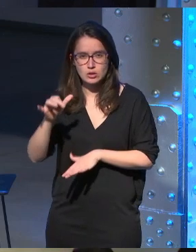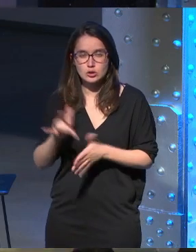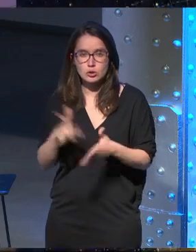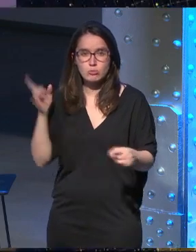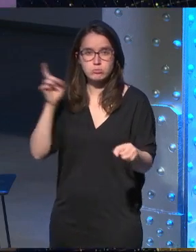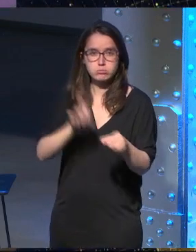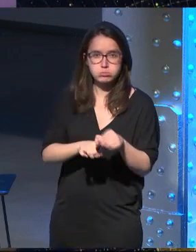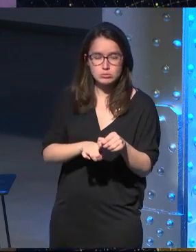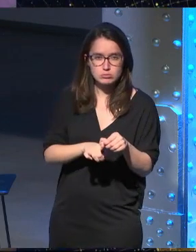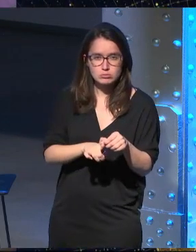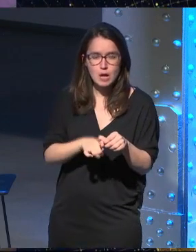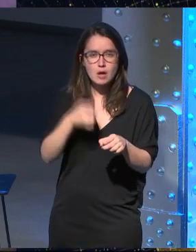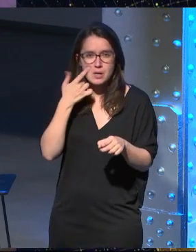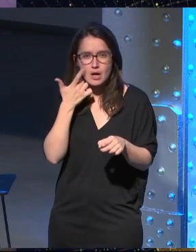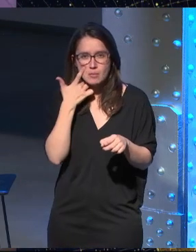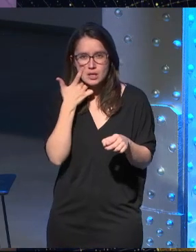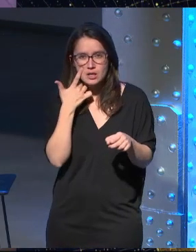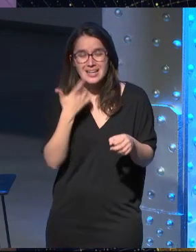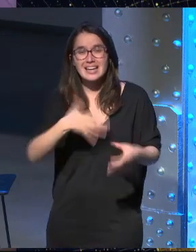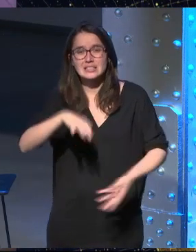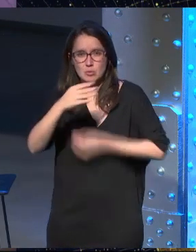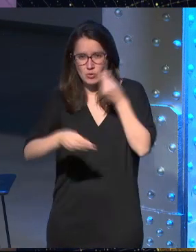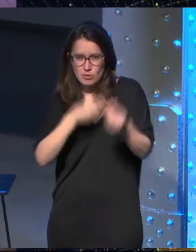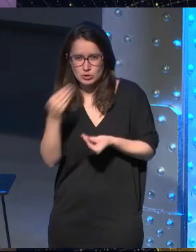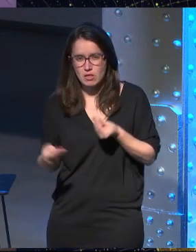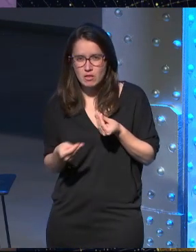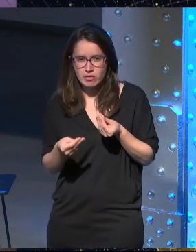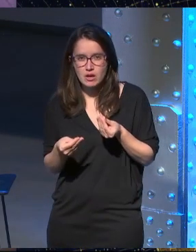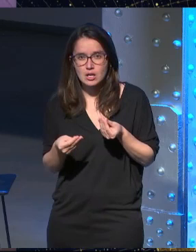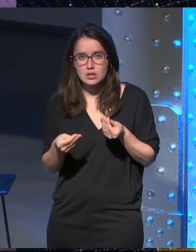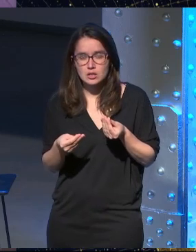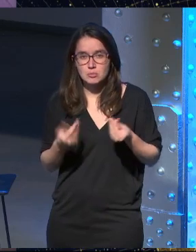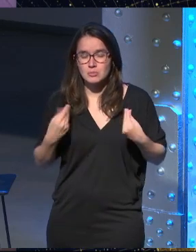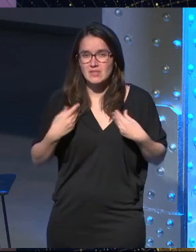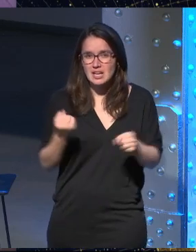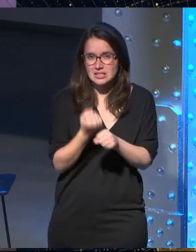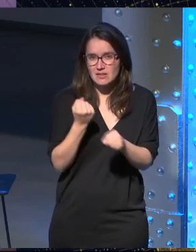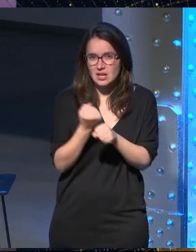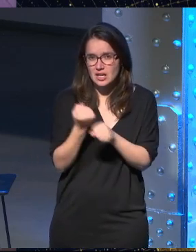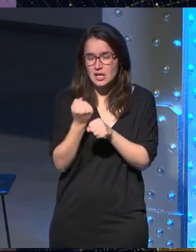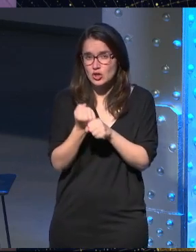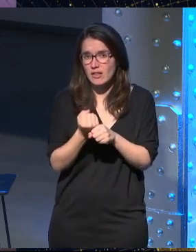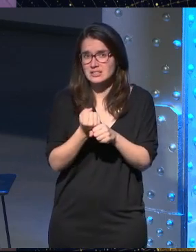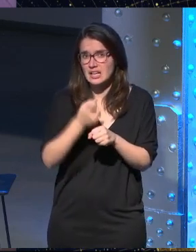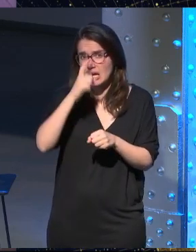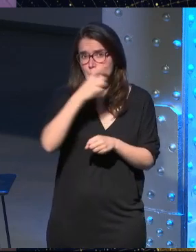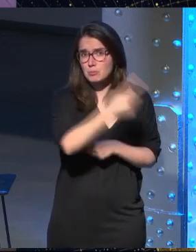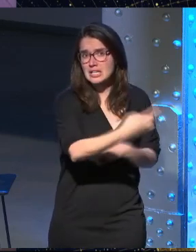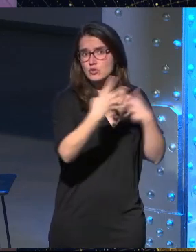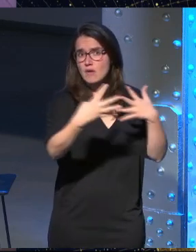apunté a varios hackatones para ver que se podía hacer con esto en mi vida llevo trabajando desde el 98 con